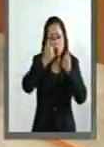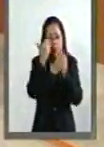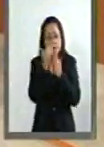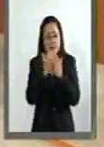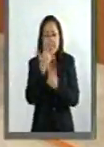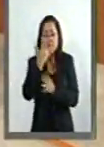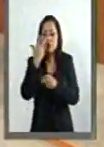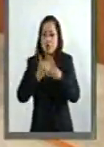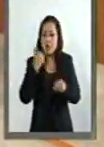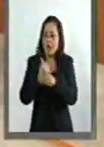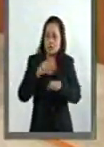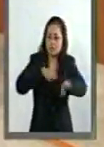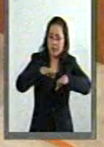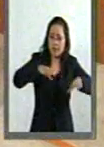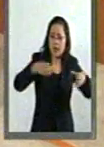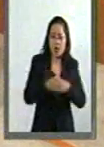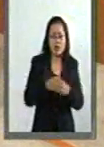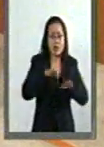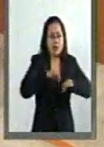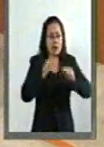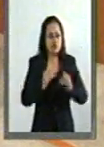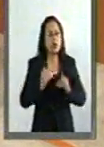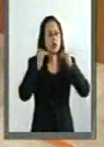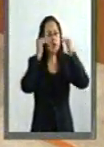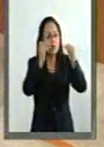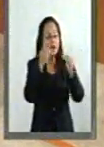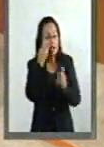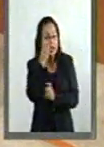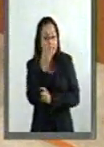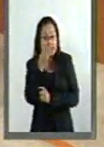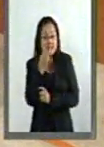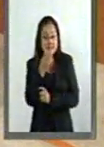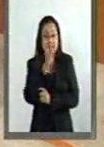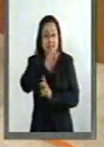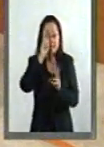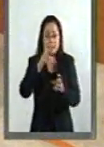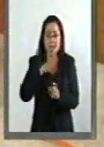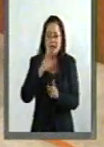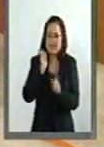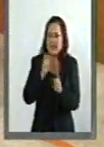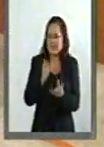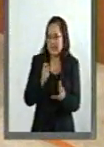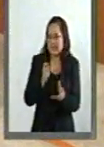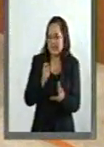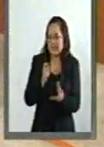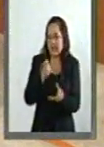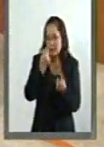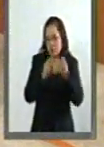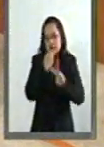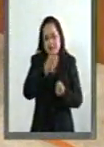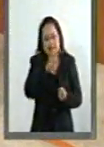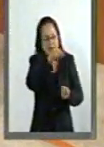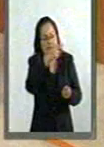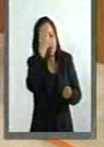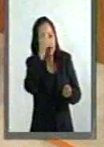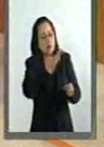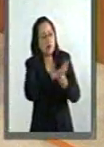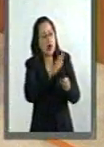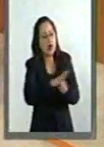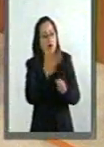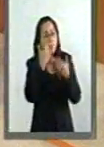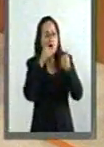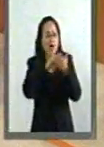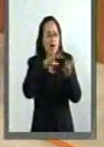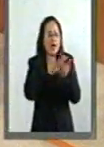cinco años de experiencia en puestos de alto nivel y este es un asunto de interpretación. Hubo quienes argumentaron que al no estar